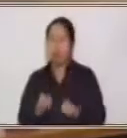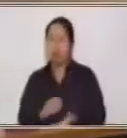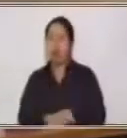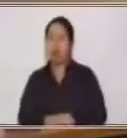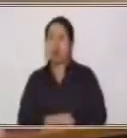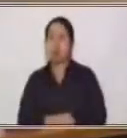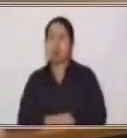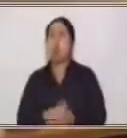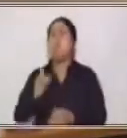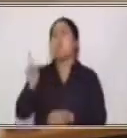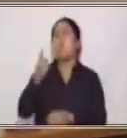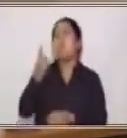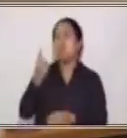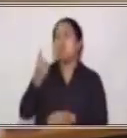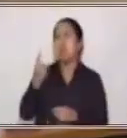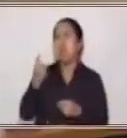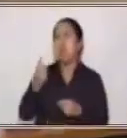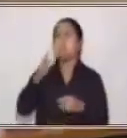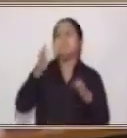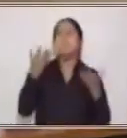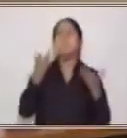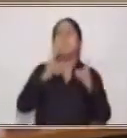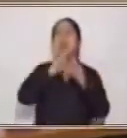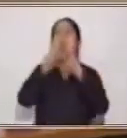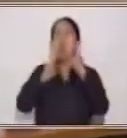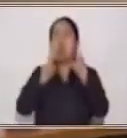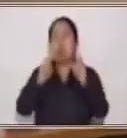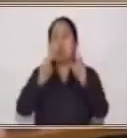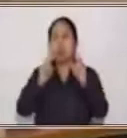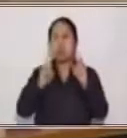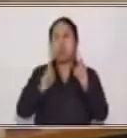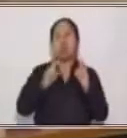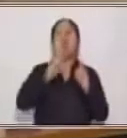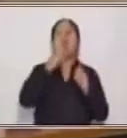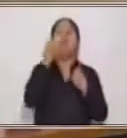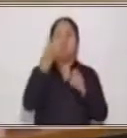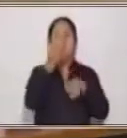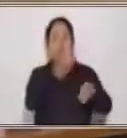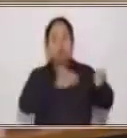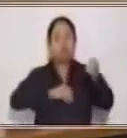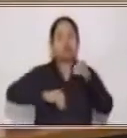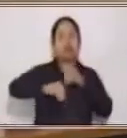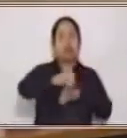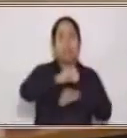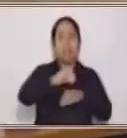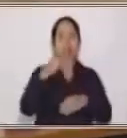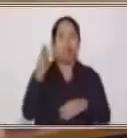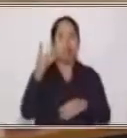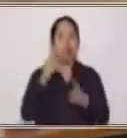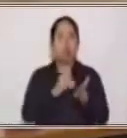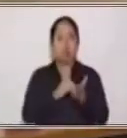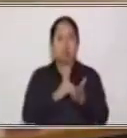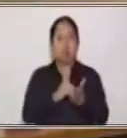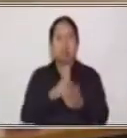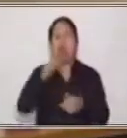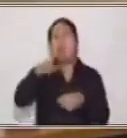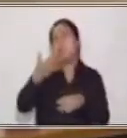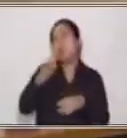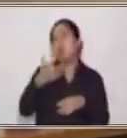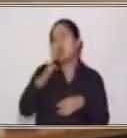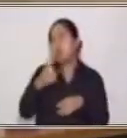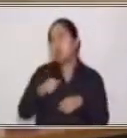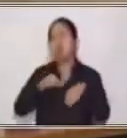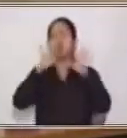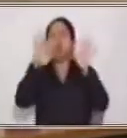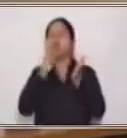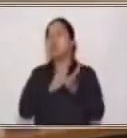averiguar primero en qué valor está el tipo de cambio. Bueno, hemos hablado como un estándar en 8 quetzales. En la clase